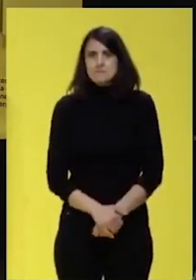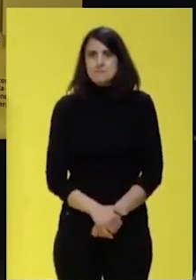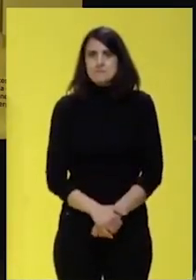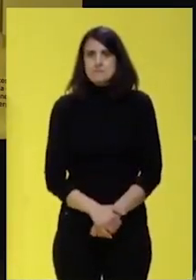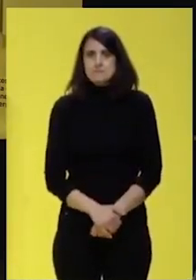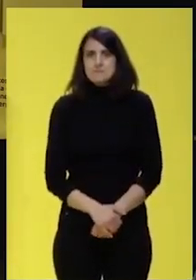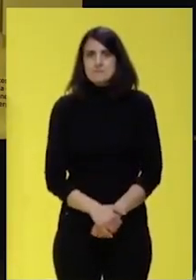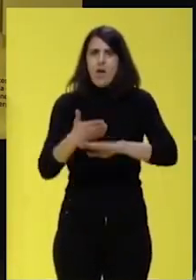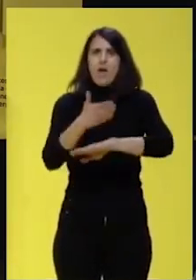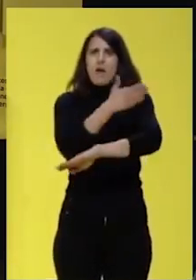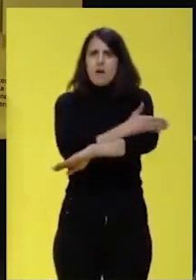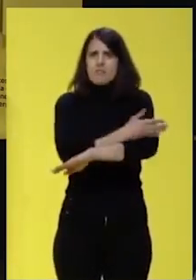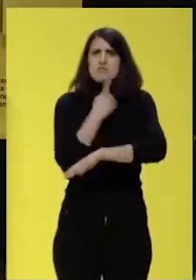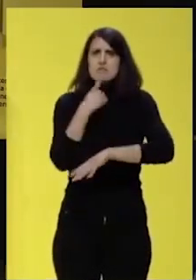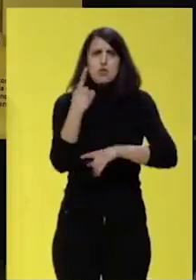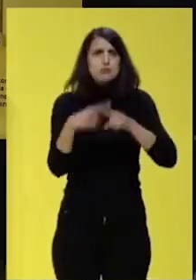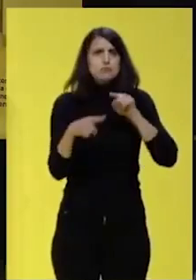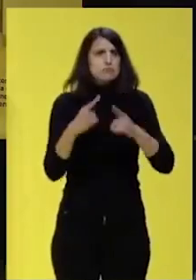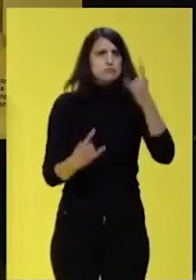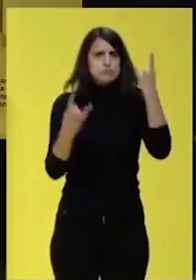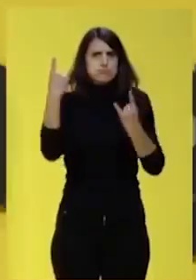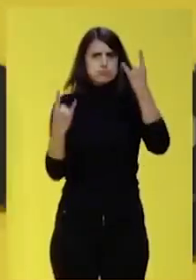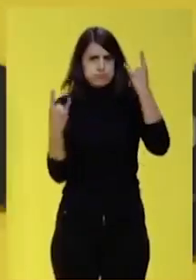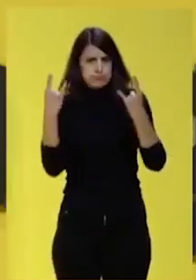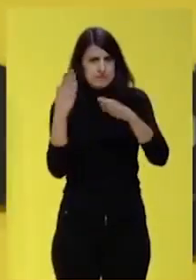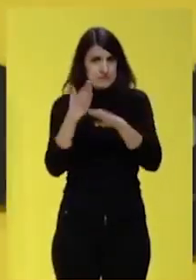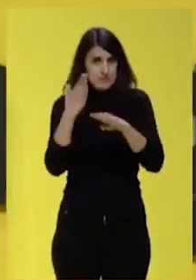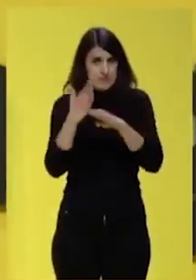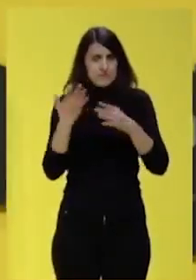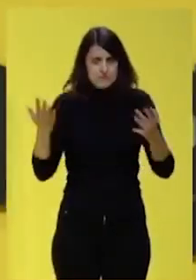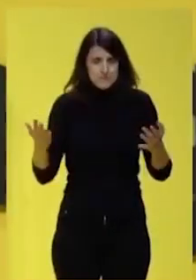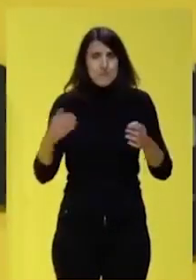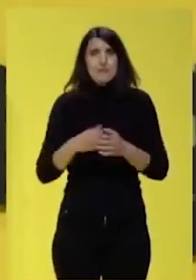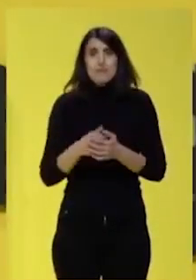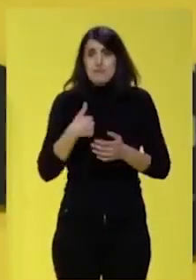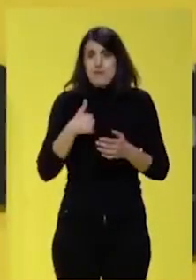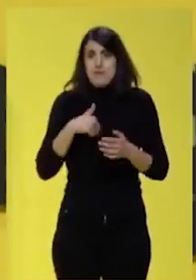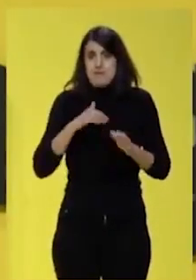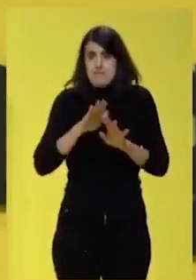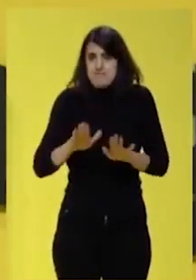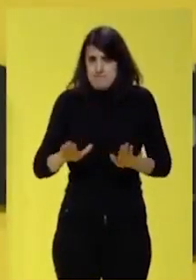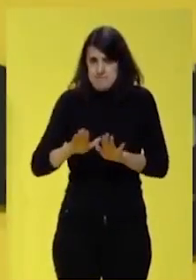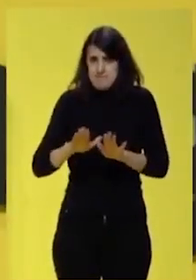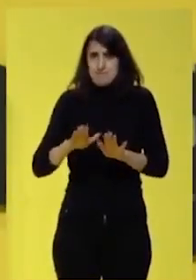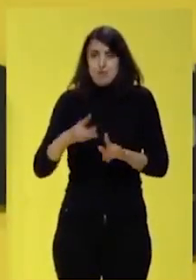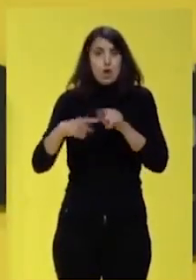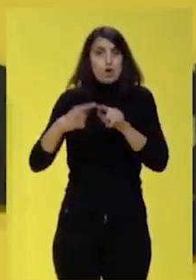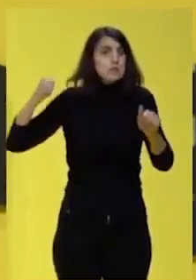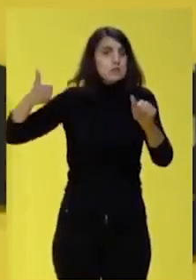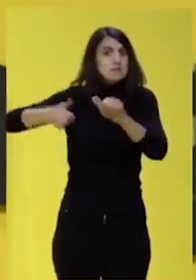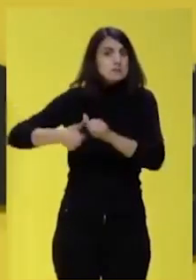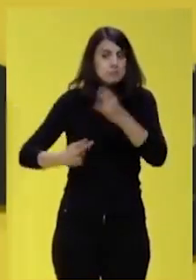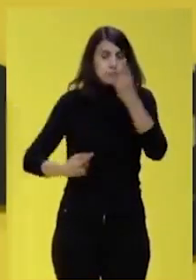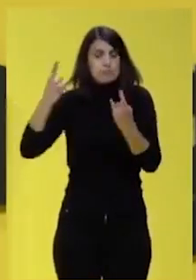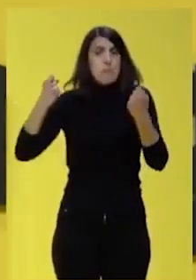Antes hablaba de las cosas que siempre ocurren. Ahora voy a hablaros para ir finalizando de las cosas que nunca habían ocurrido